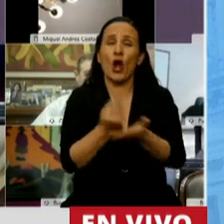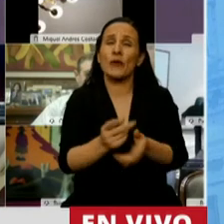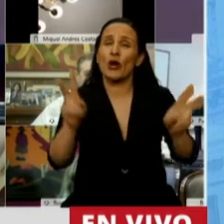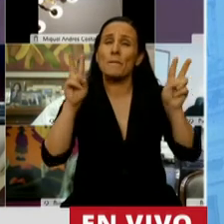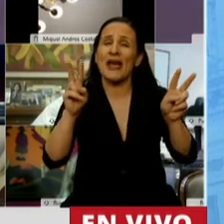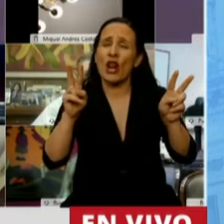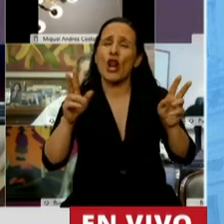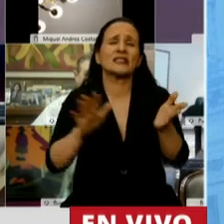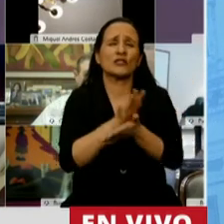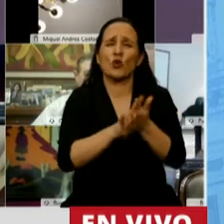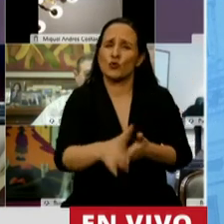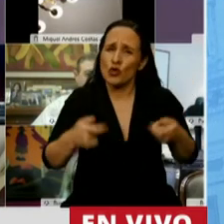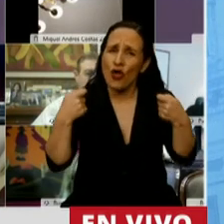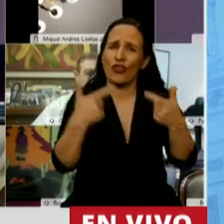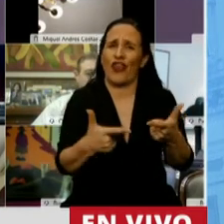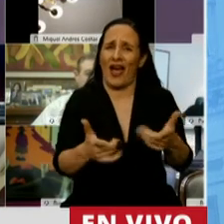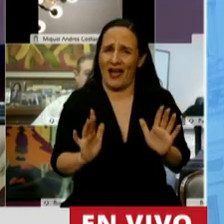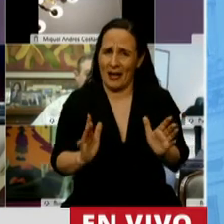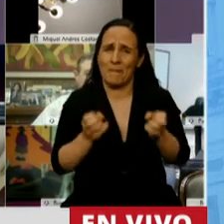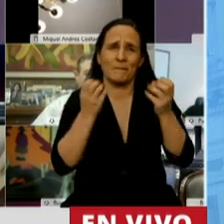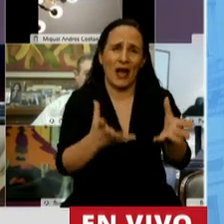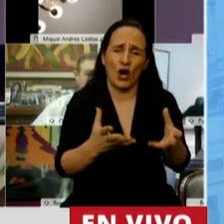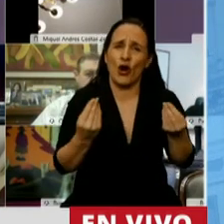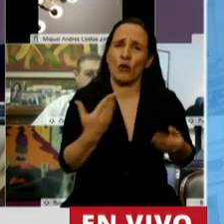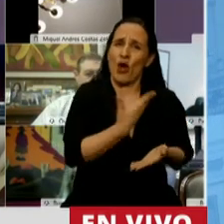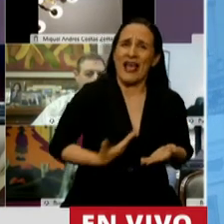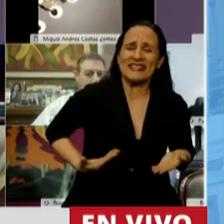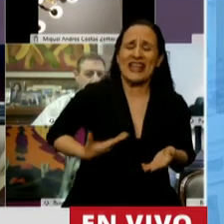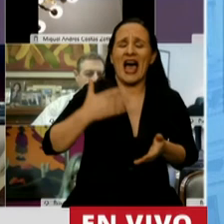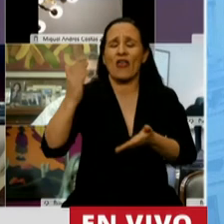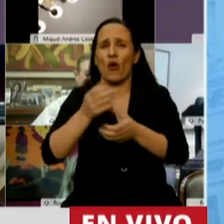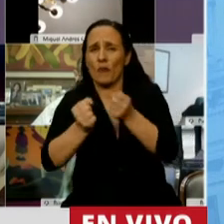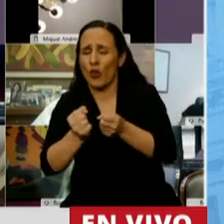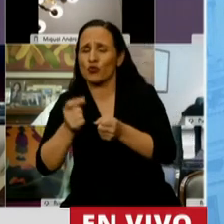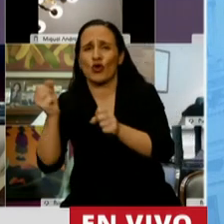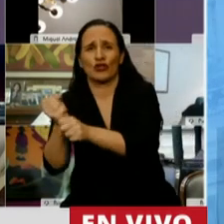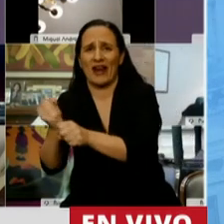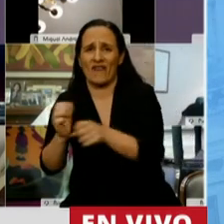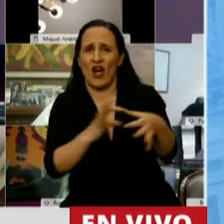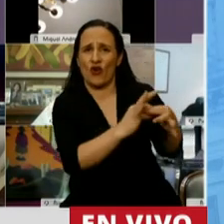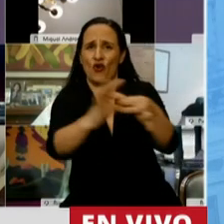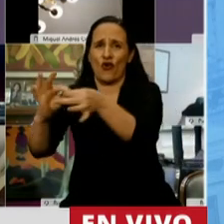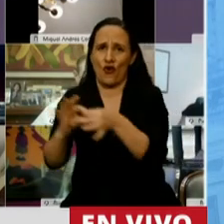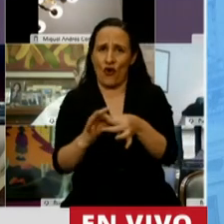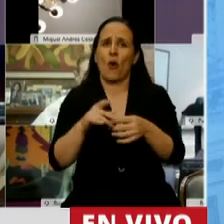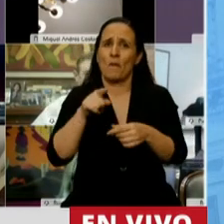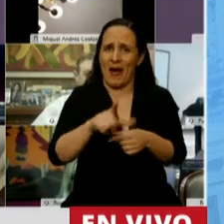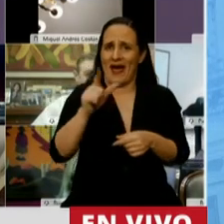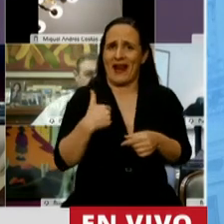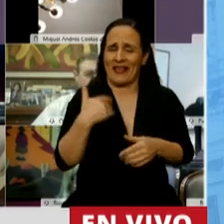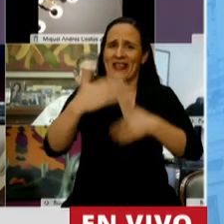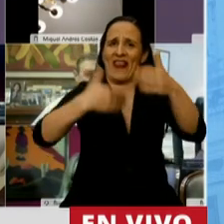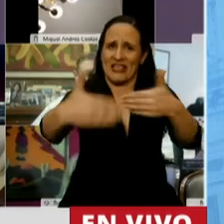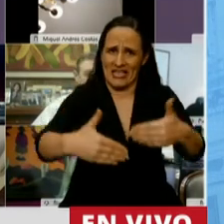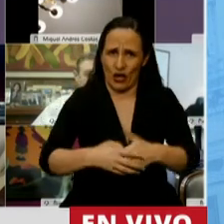Saliendo por arriba, con una coalición entre el Estado, la producción y el trabajo. Este es el camino del desarrollo del argentino.